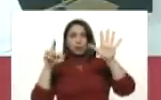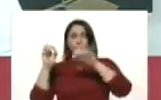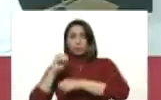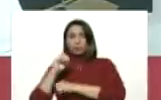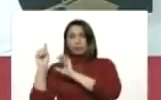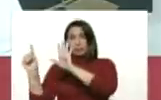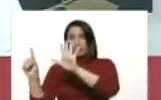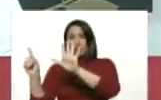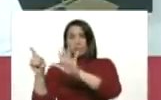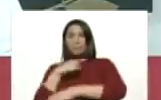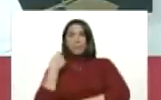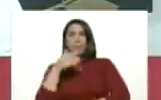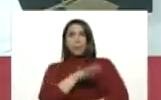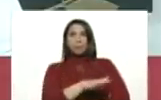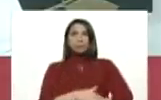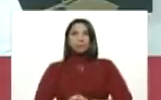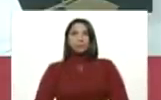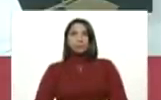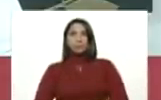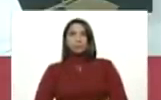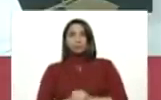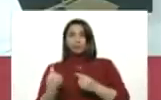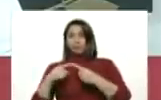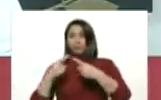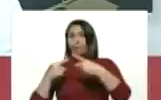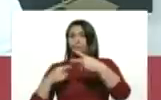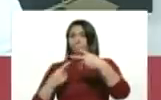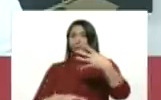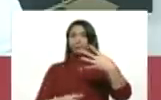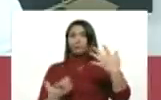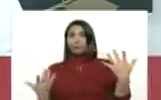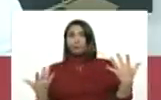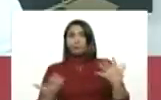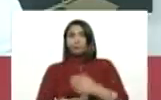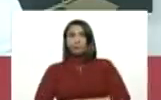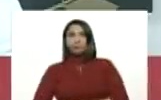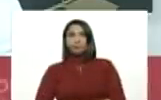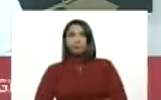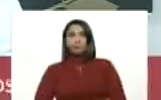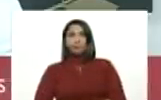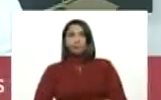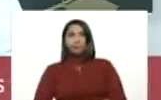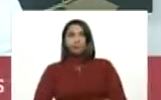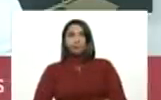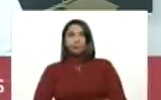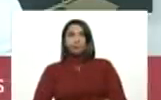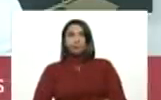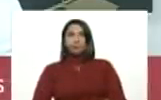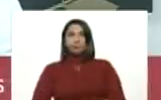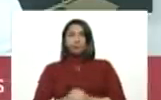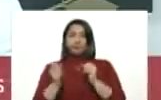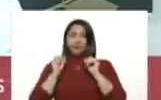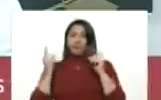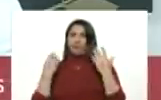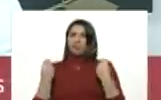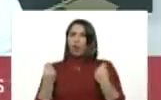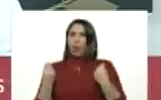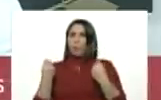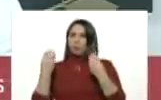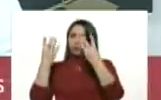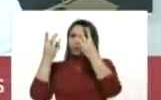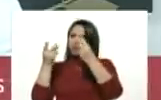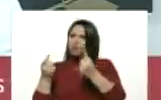fallecidos. Y así por el estilo. Así, impresionante la cifra